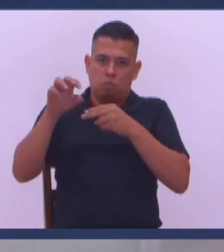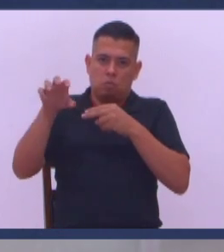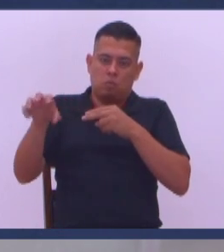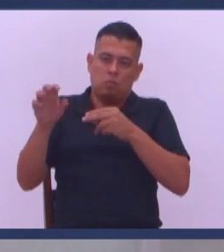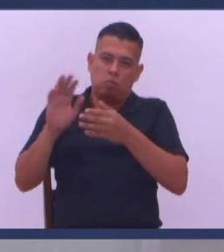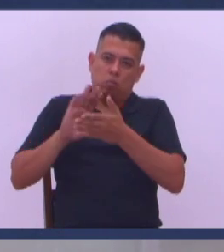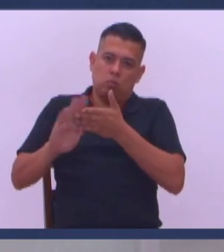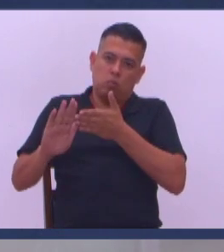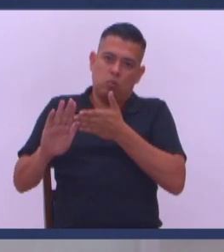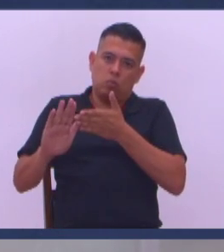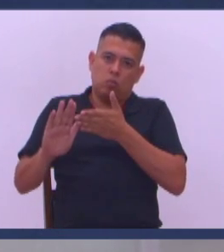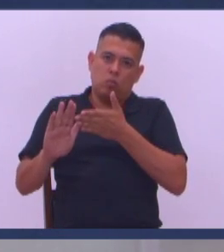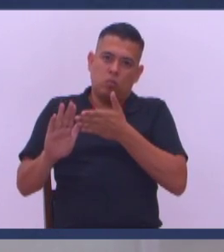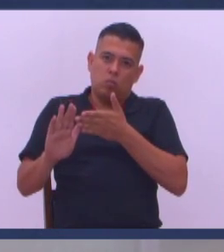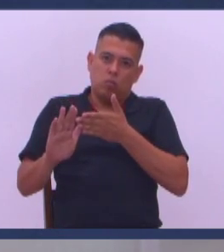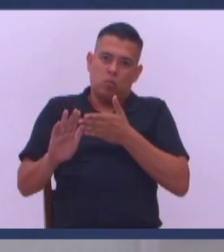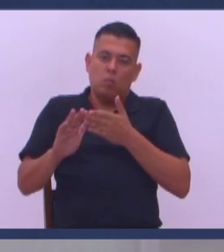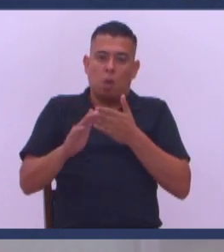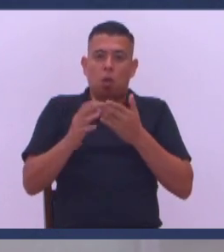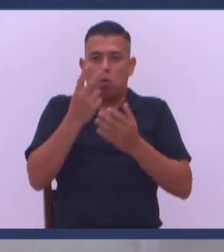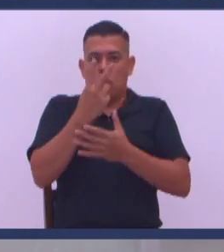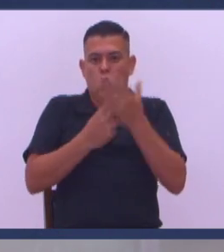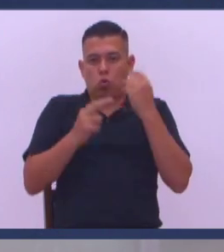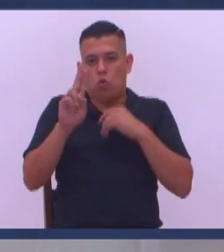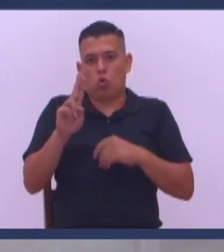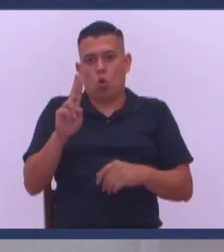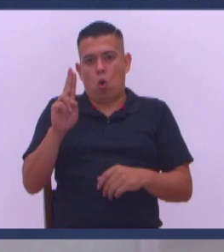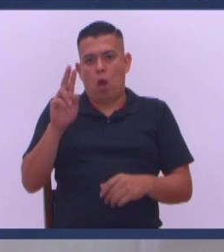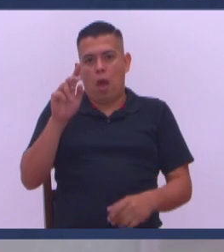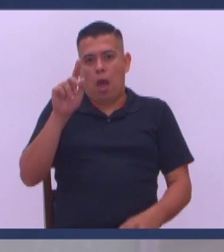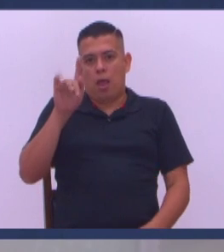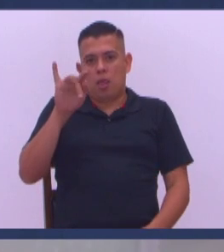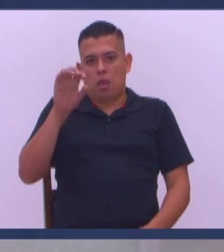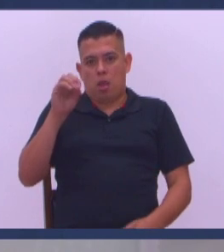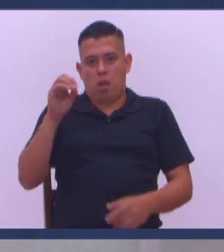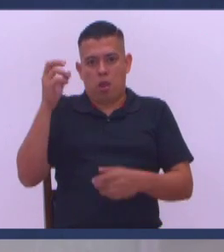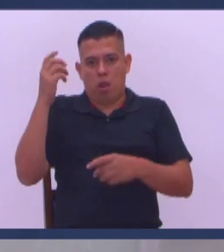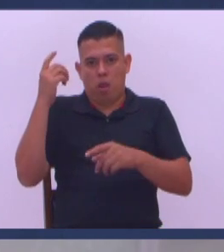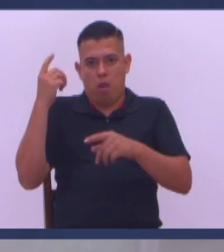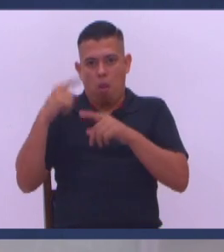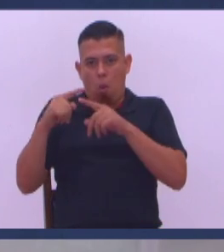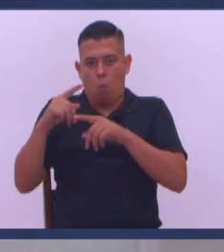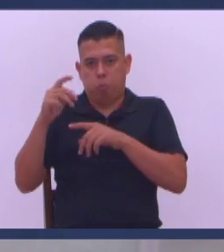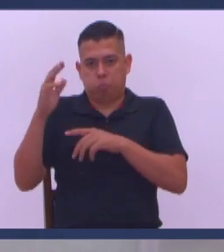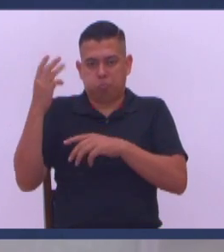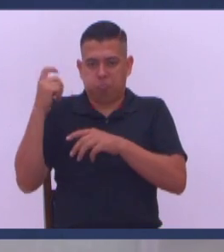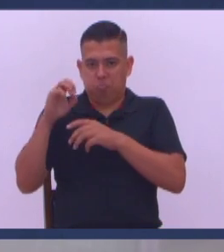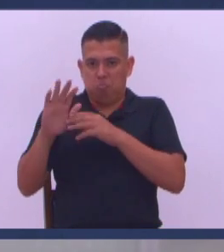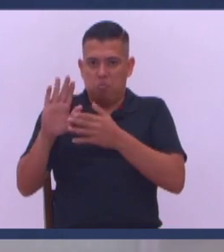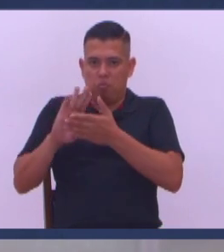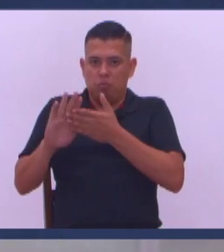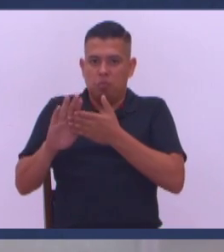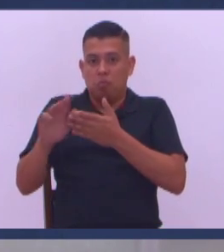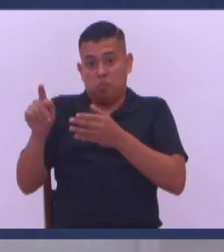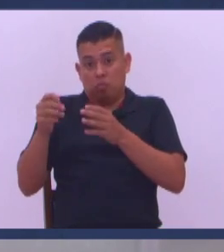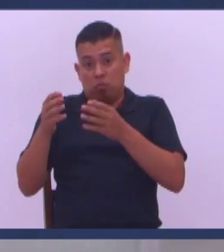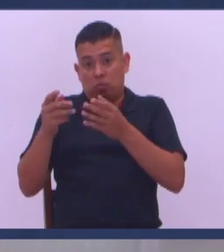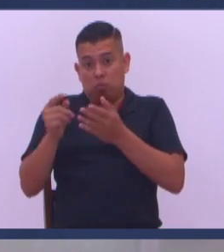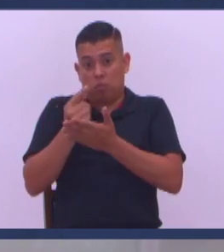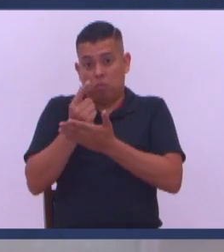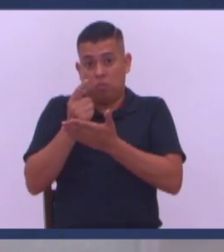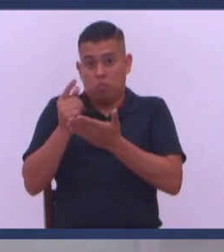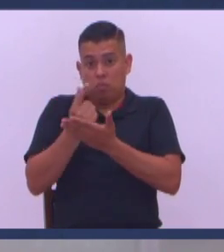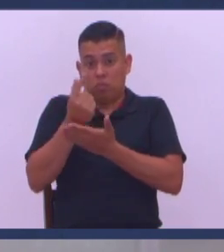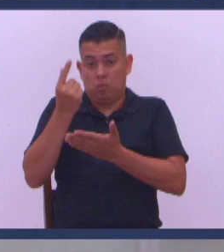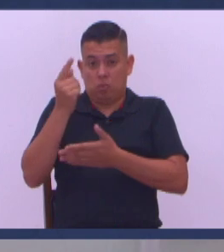Y En este caso Perdón De mi tío Y mi papá Eran dos Es el tío Otro murió Pero él decía Vas a ir a la universidad Te compré Dos cuadernos Una